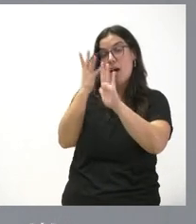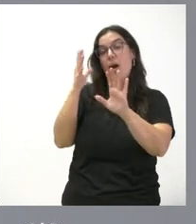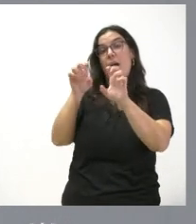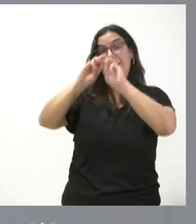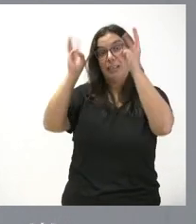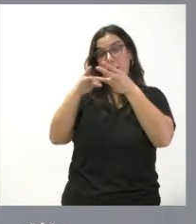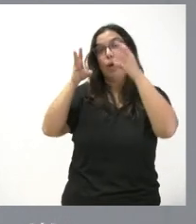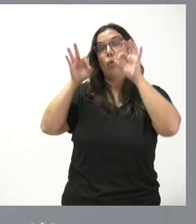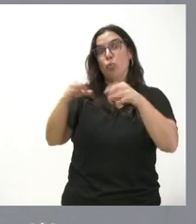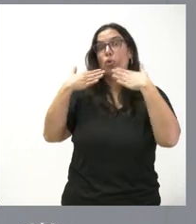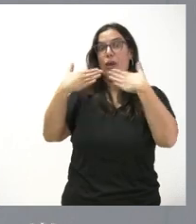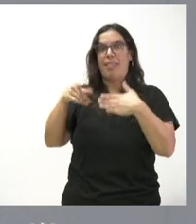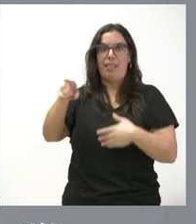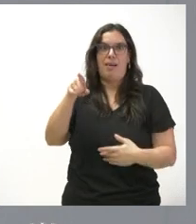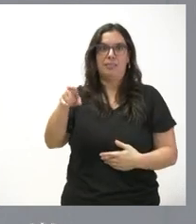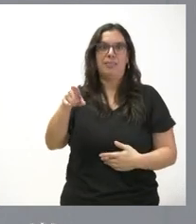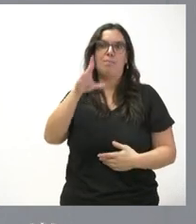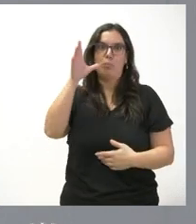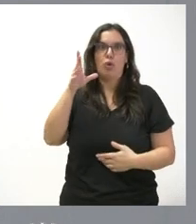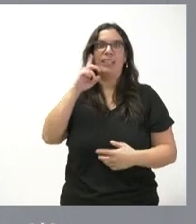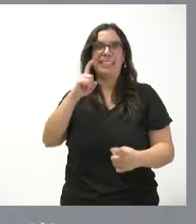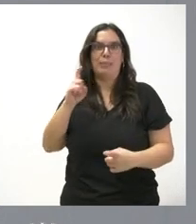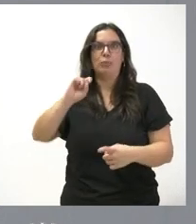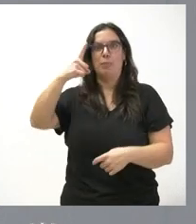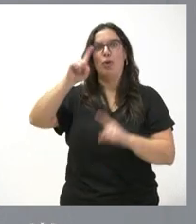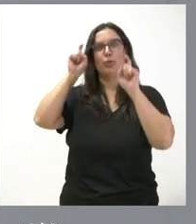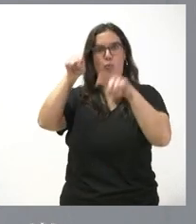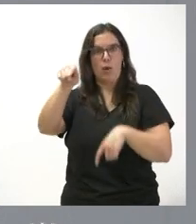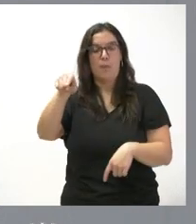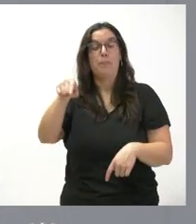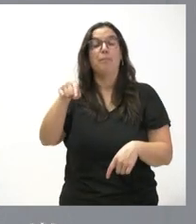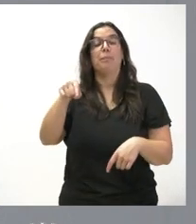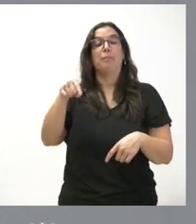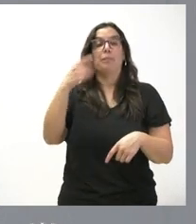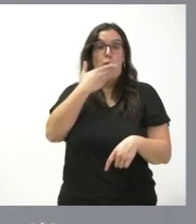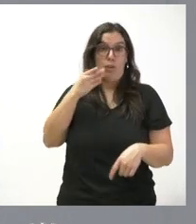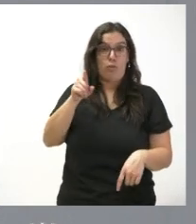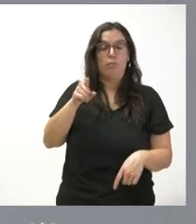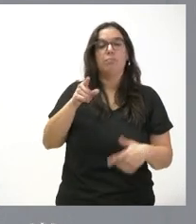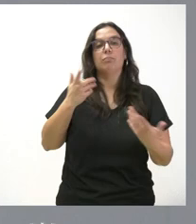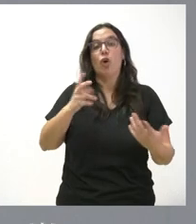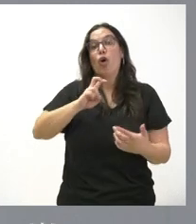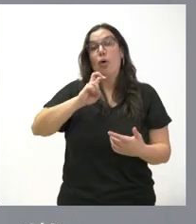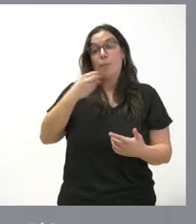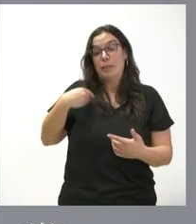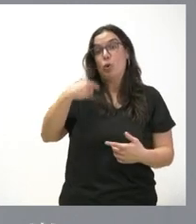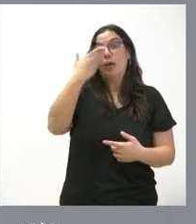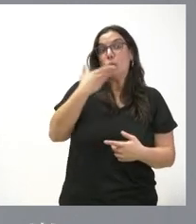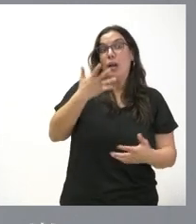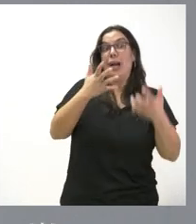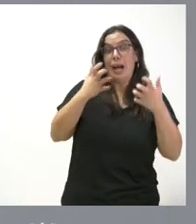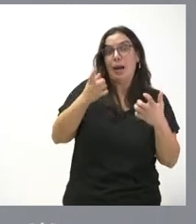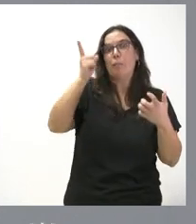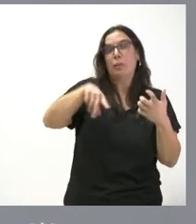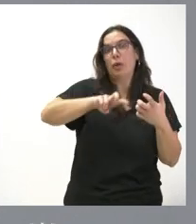a través de esta iniciativa a través de escuelas conectadas y esto luego ha permitido que otros edificios de ese municipio o incluso